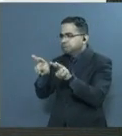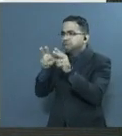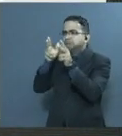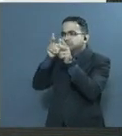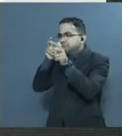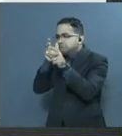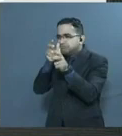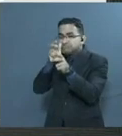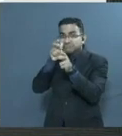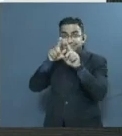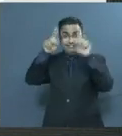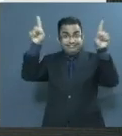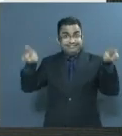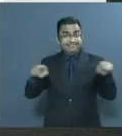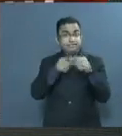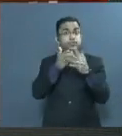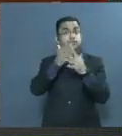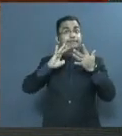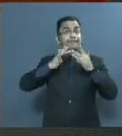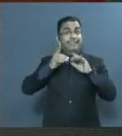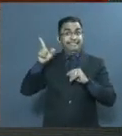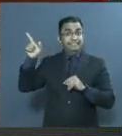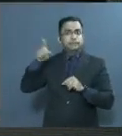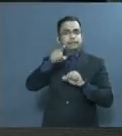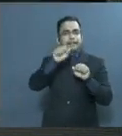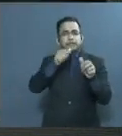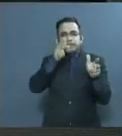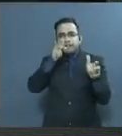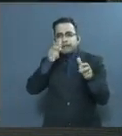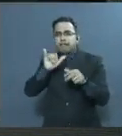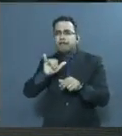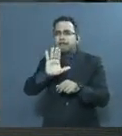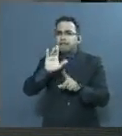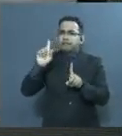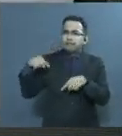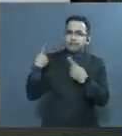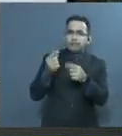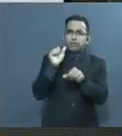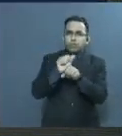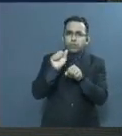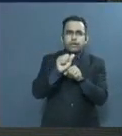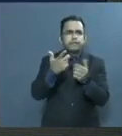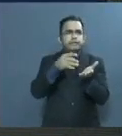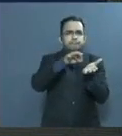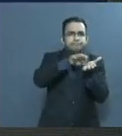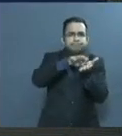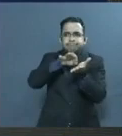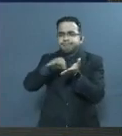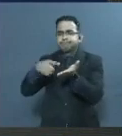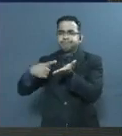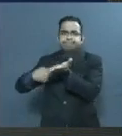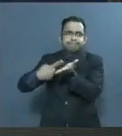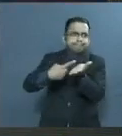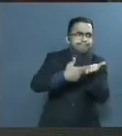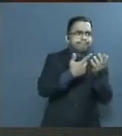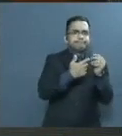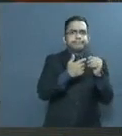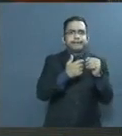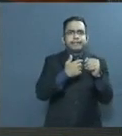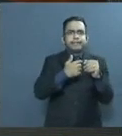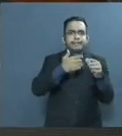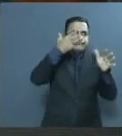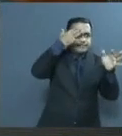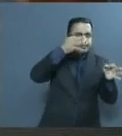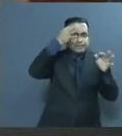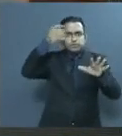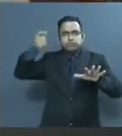Estos tableros en línea permiten el seguimiento y la rendición permanente de cuentas de gestión con relación a